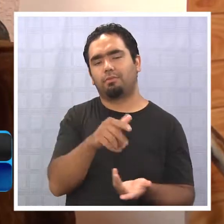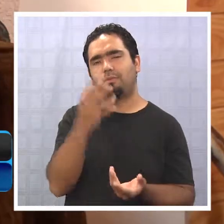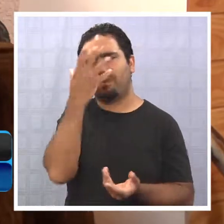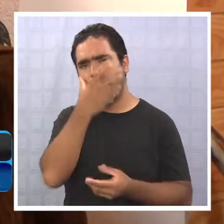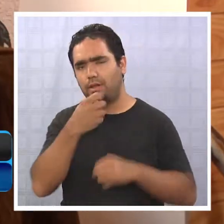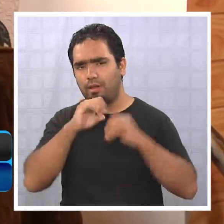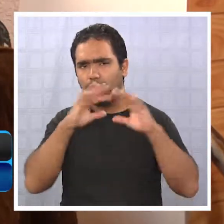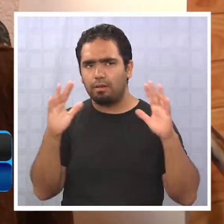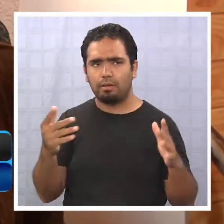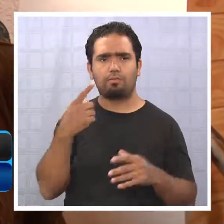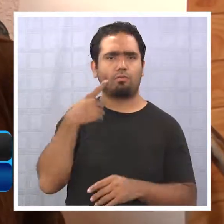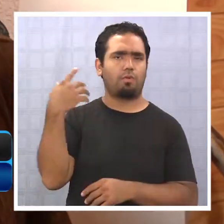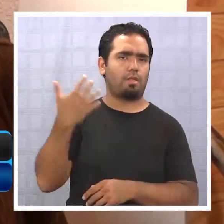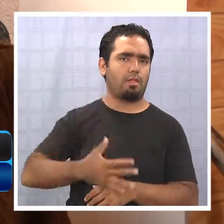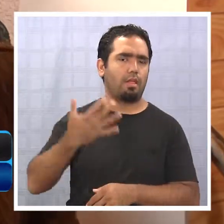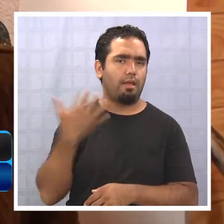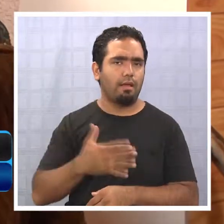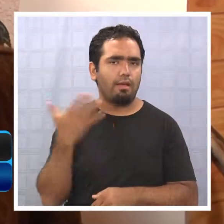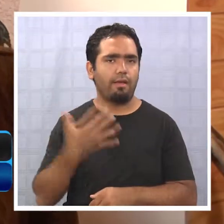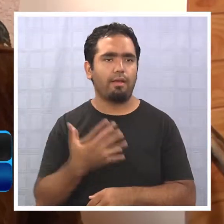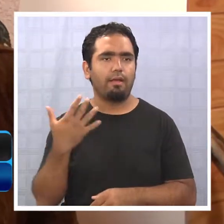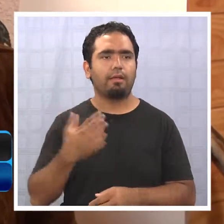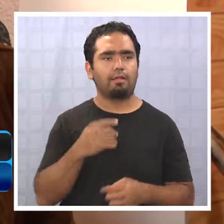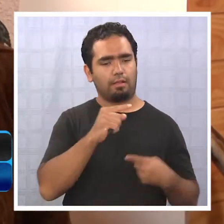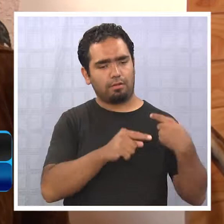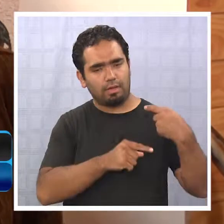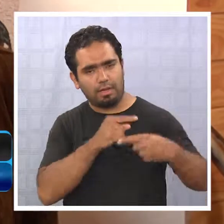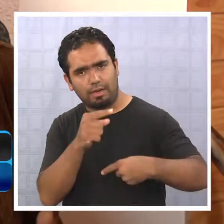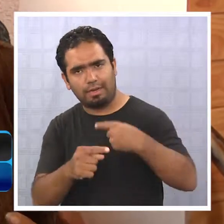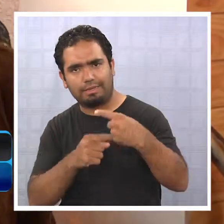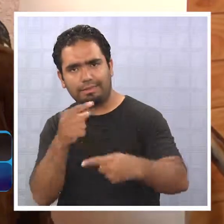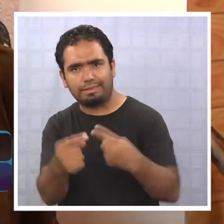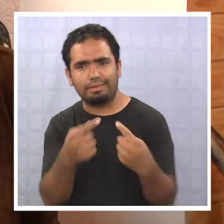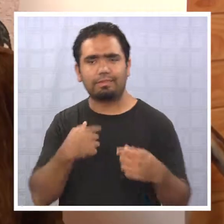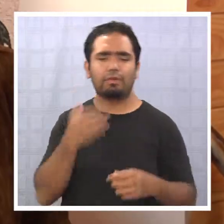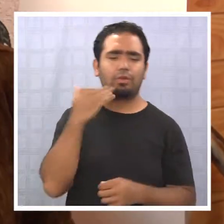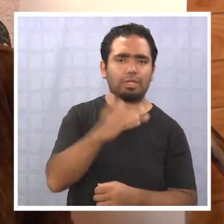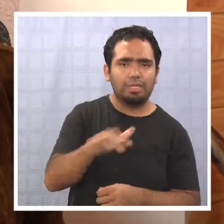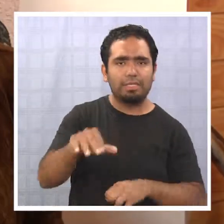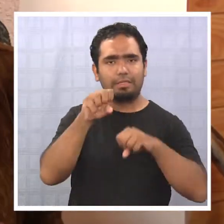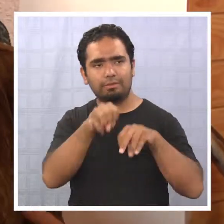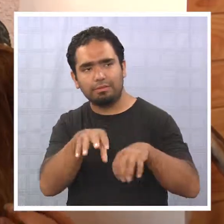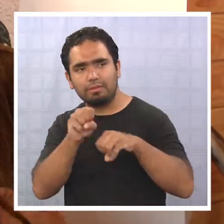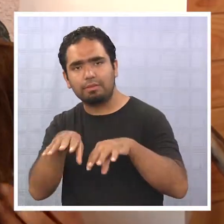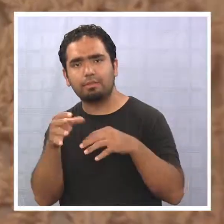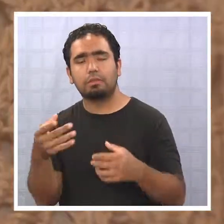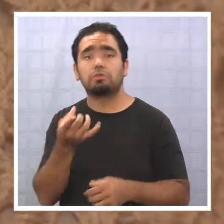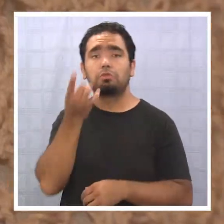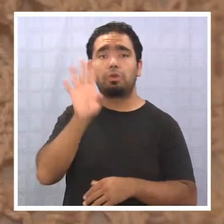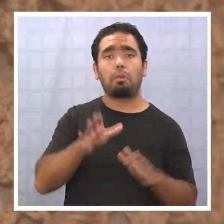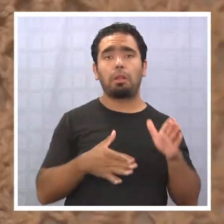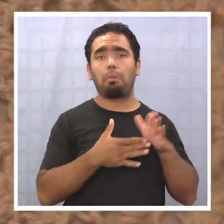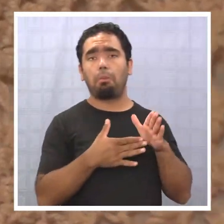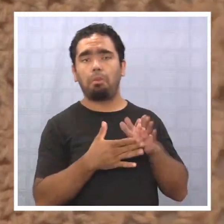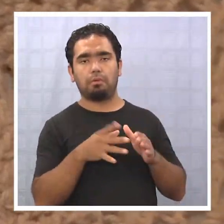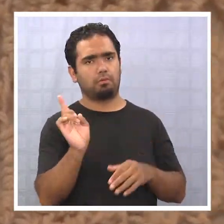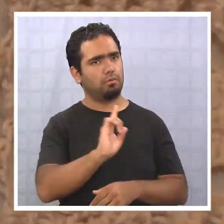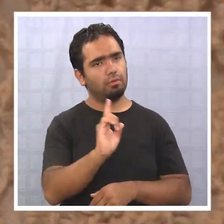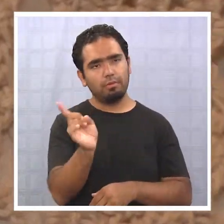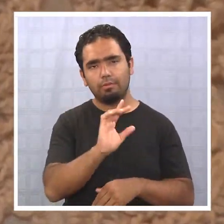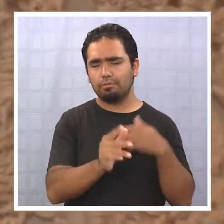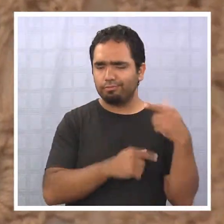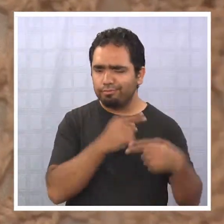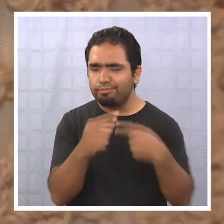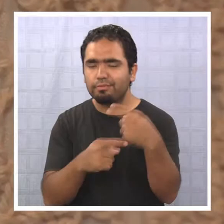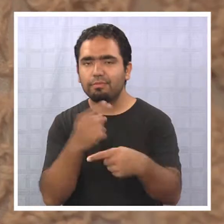de las manualidades, es algo que destaco, que me parece en realidad relevante poder transmitirle a nuestras niñas, a nuestros